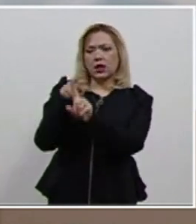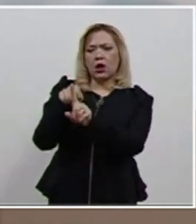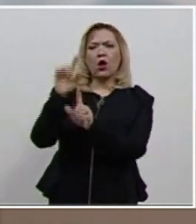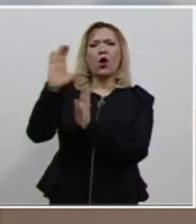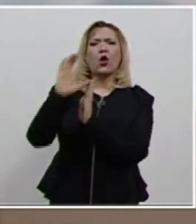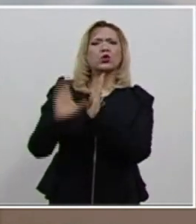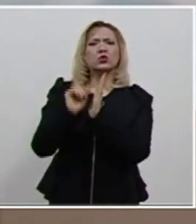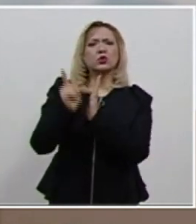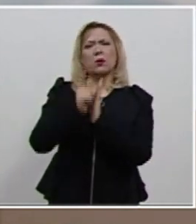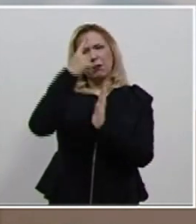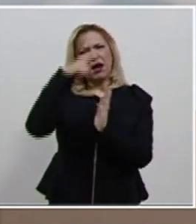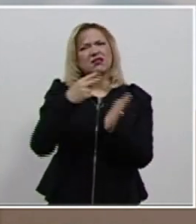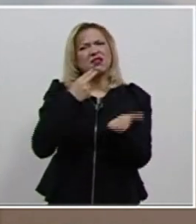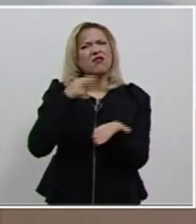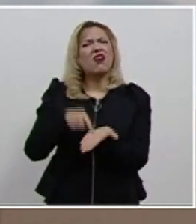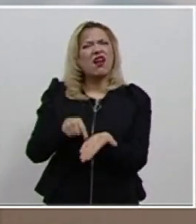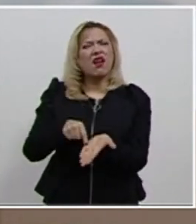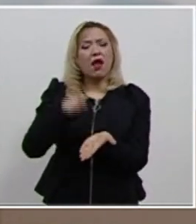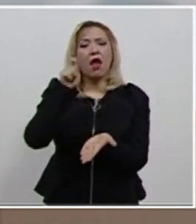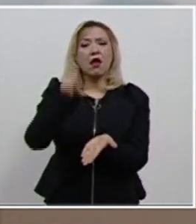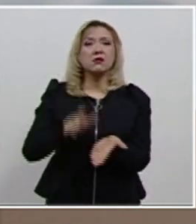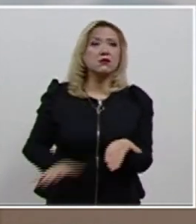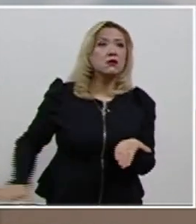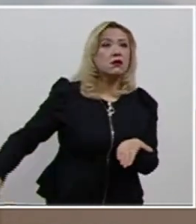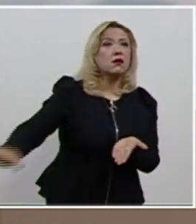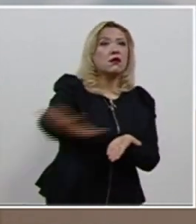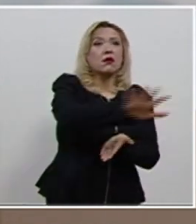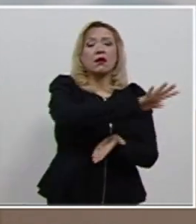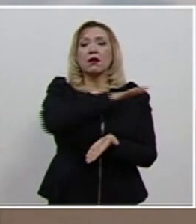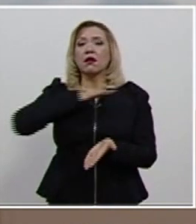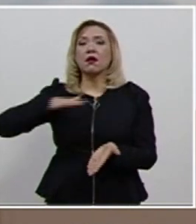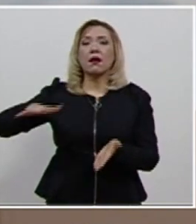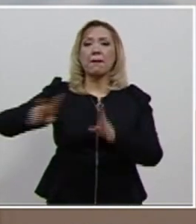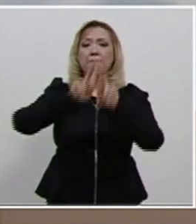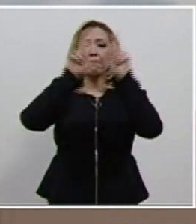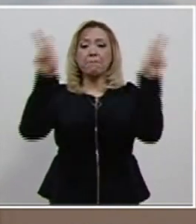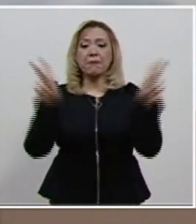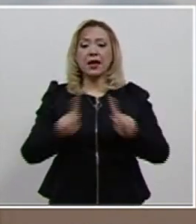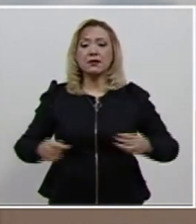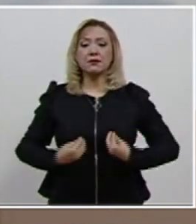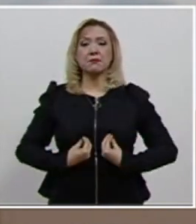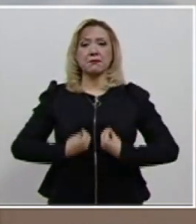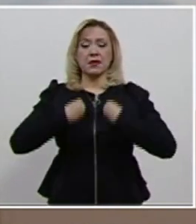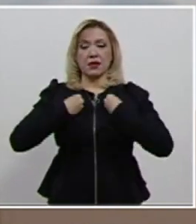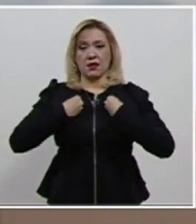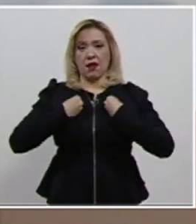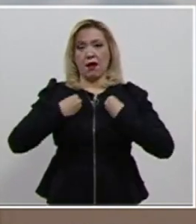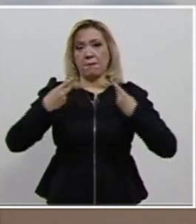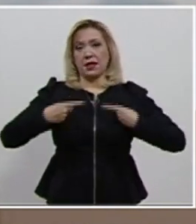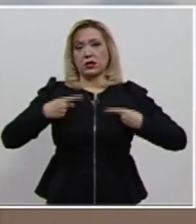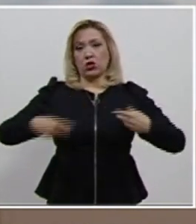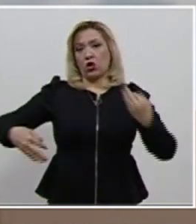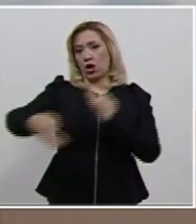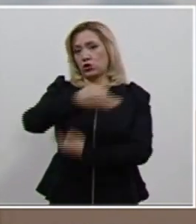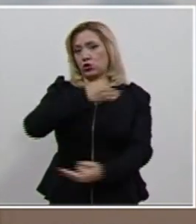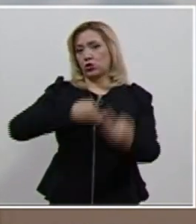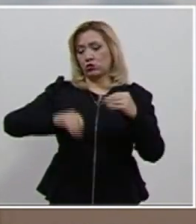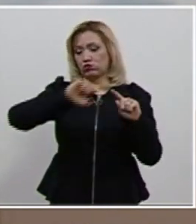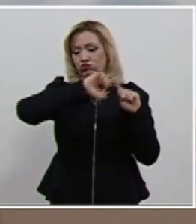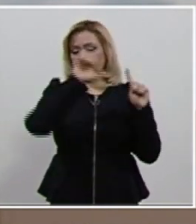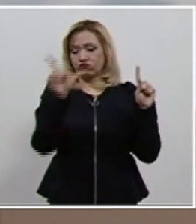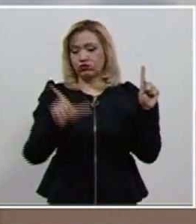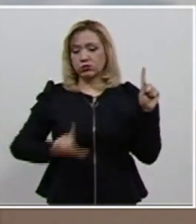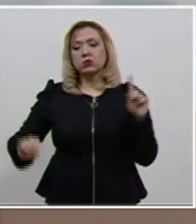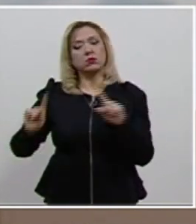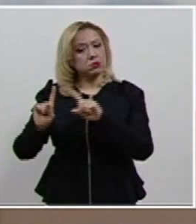es establecer un Estado capaz de preservar la paz social entre los miembros de la sociedad quienes tienen distintas